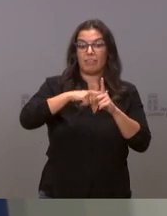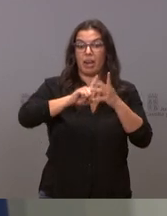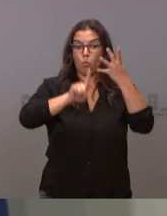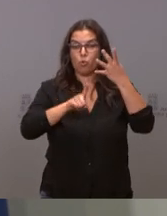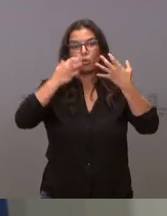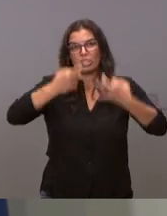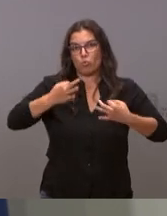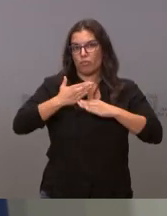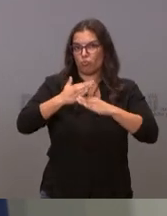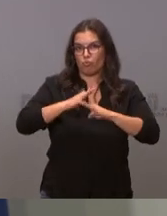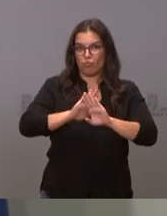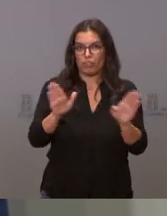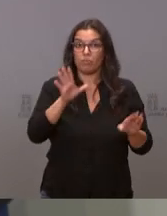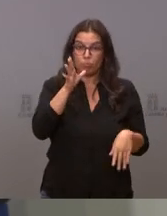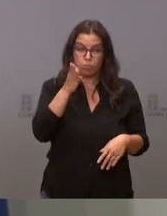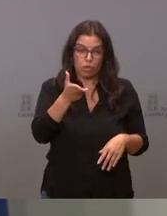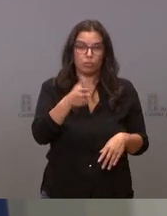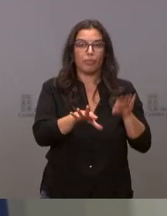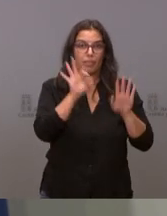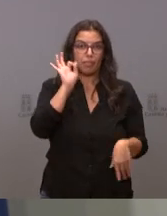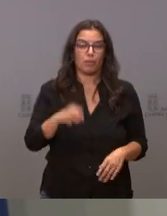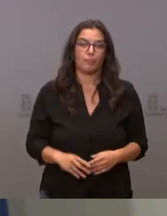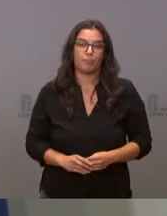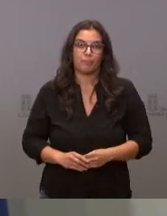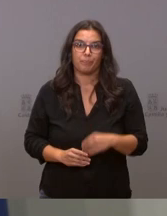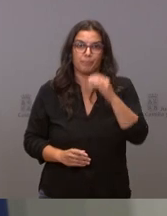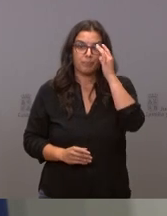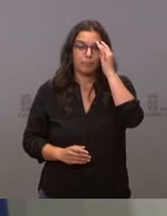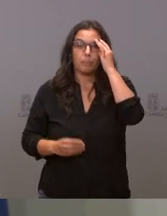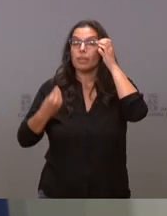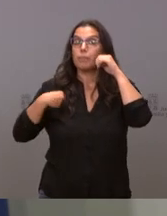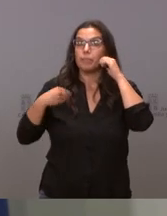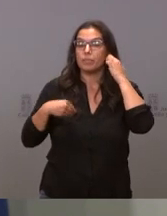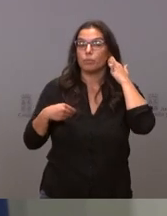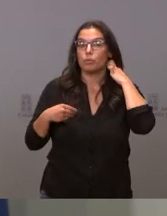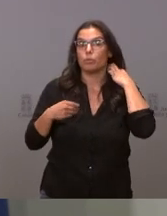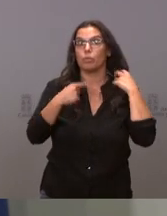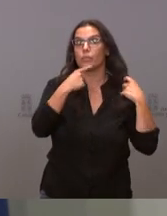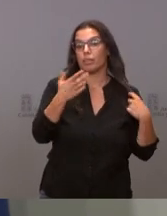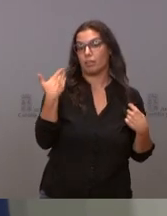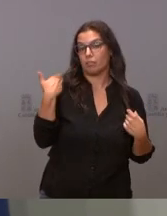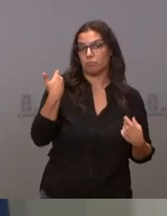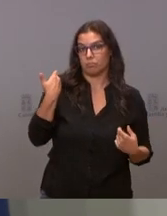es esto lo que nos ha llevado a tomar las decisiones lo mismo que le dijimos hace un mes